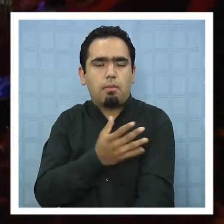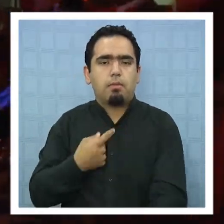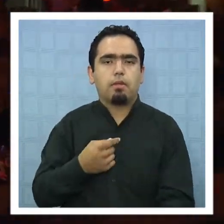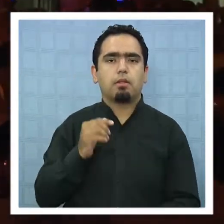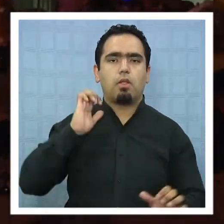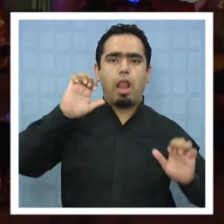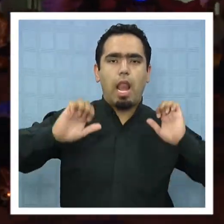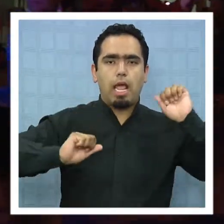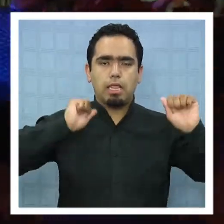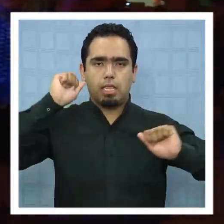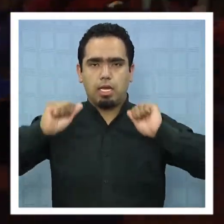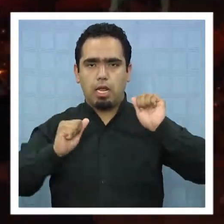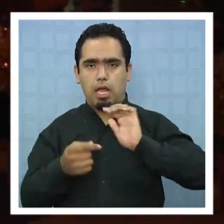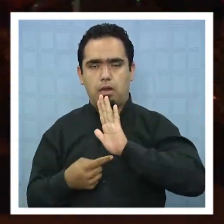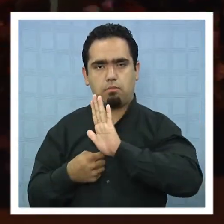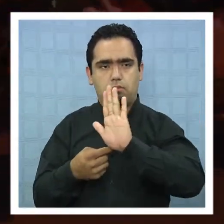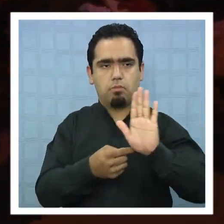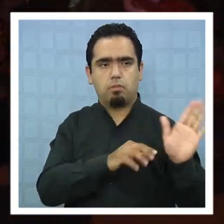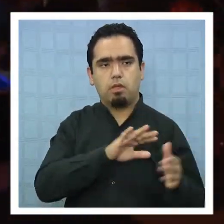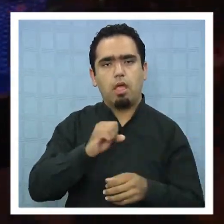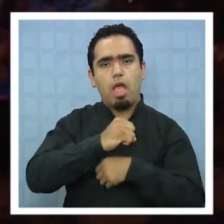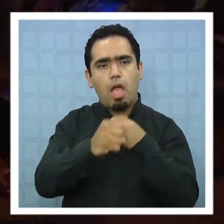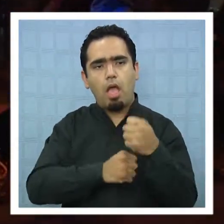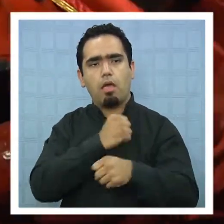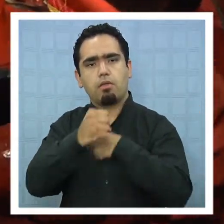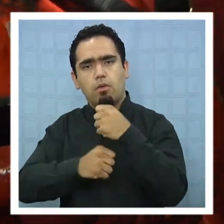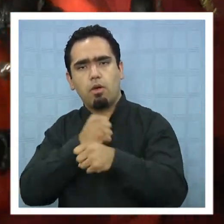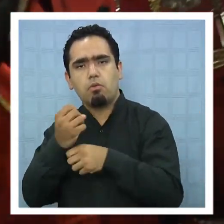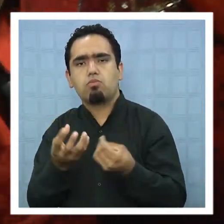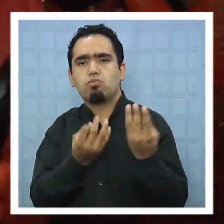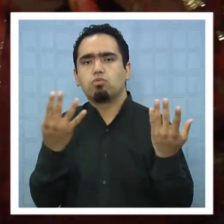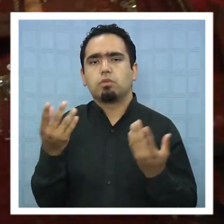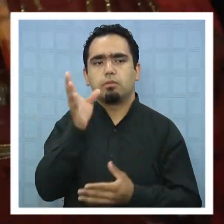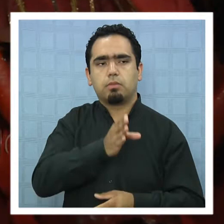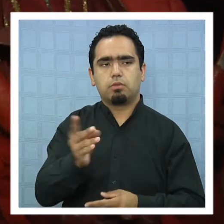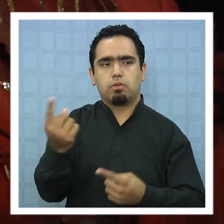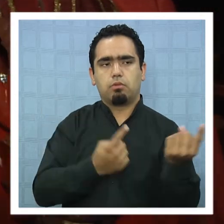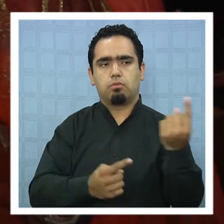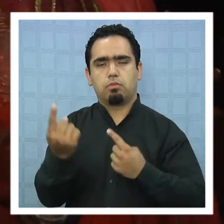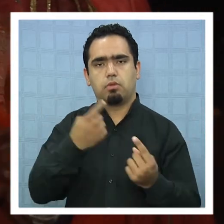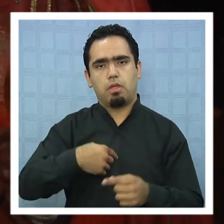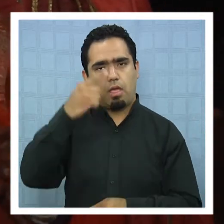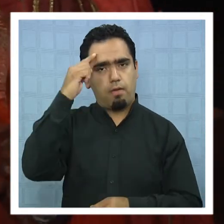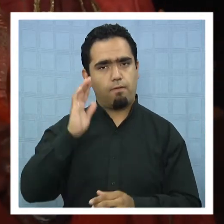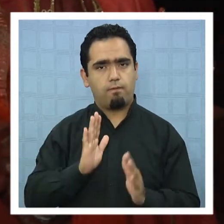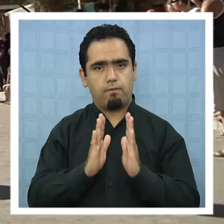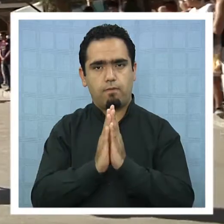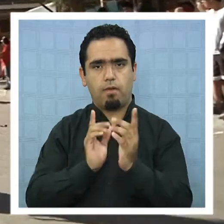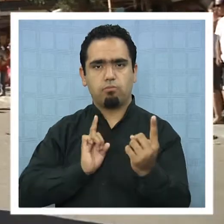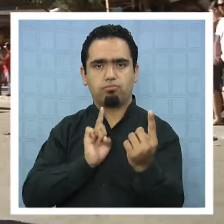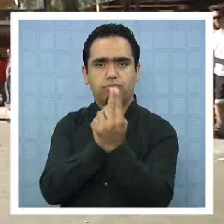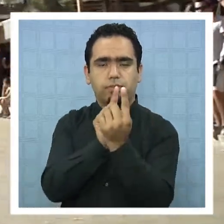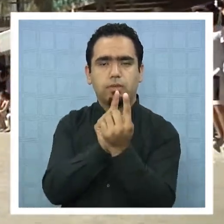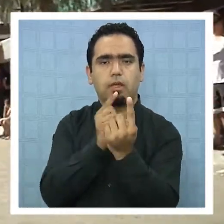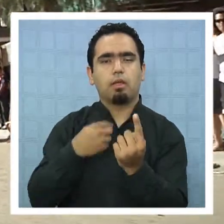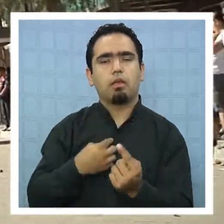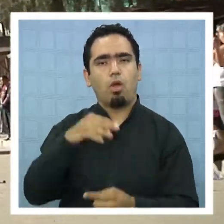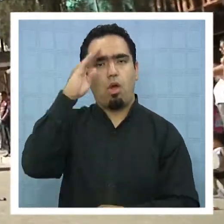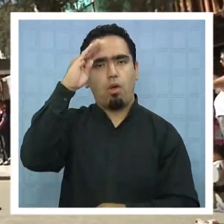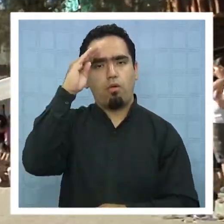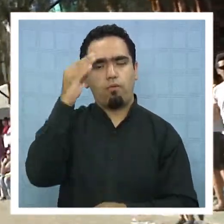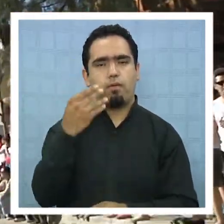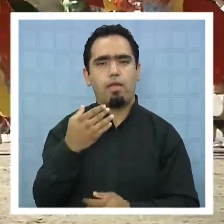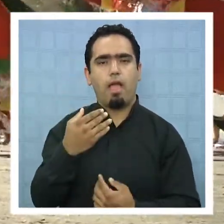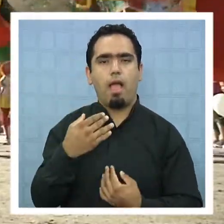tirana. Año tras año, son miles los que aquí se reencuentran con la chinita, a quien confían sus anhelos y